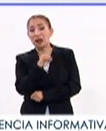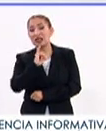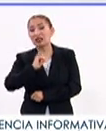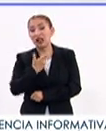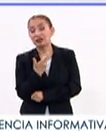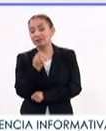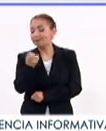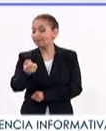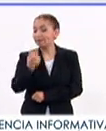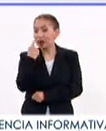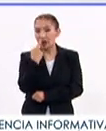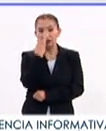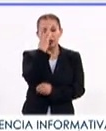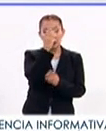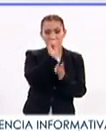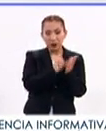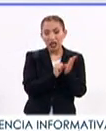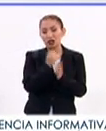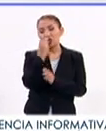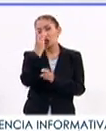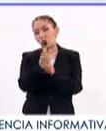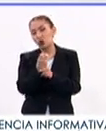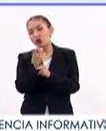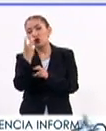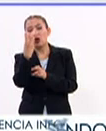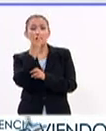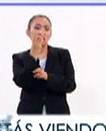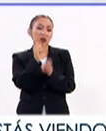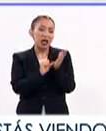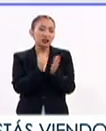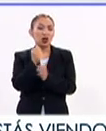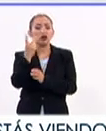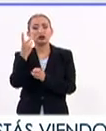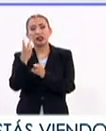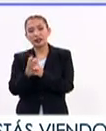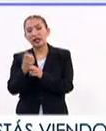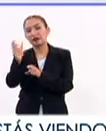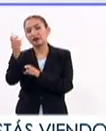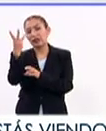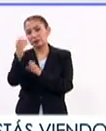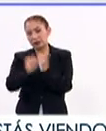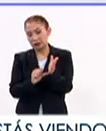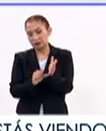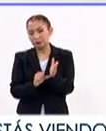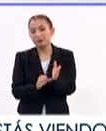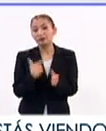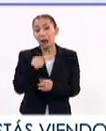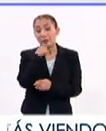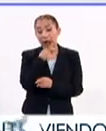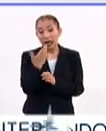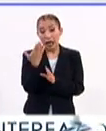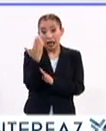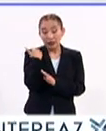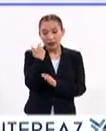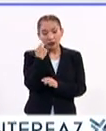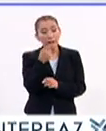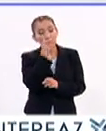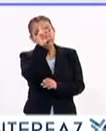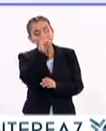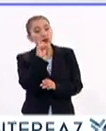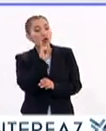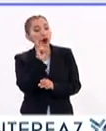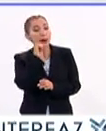durante el primer trimestre, segundo o tercer trimestre. Es importante también programar a la paciente